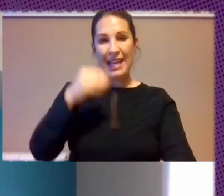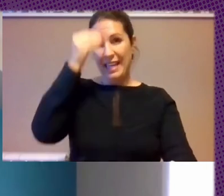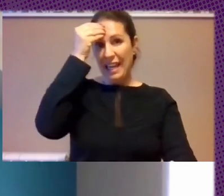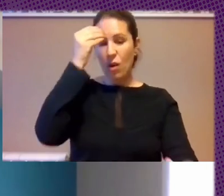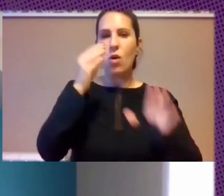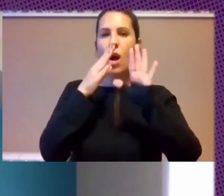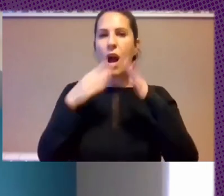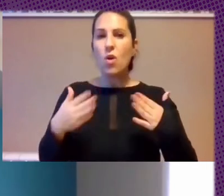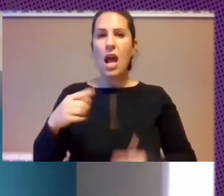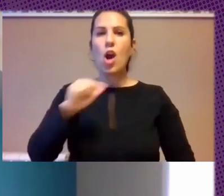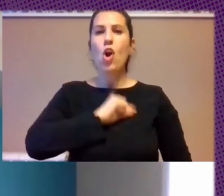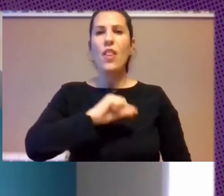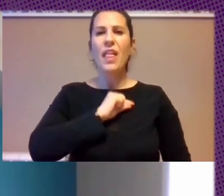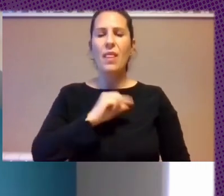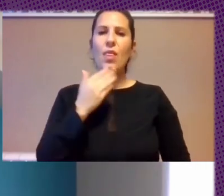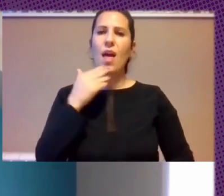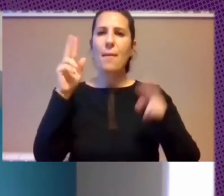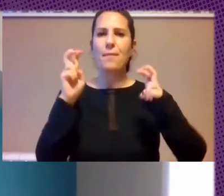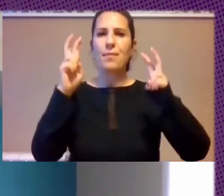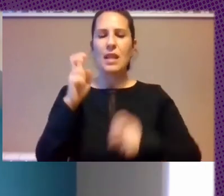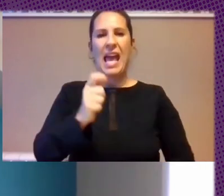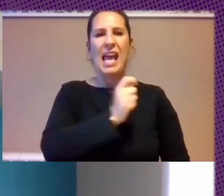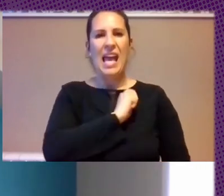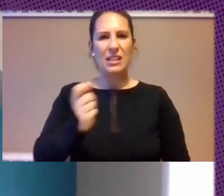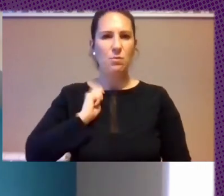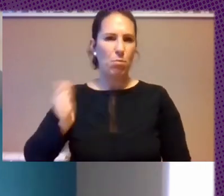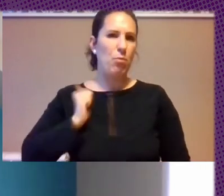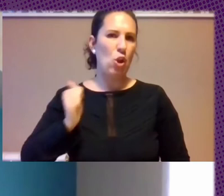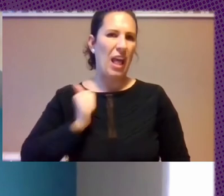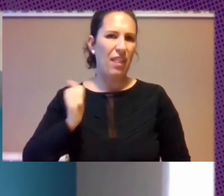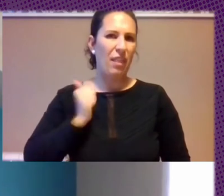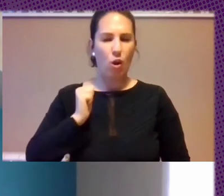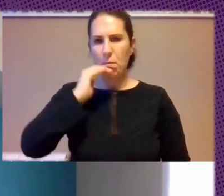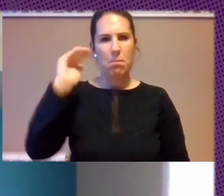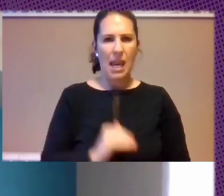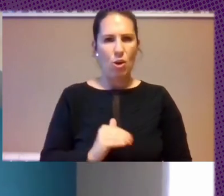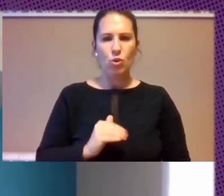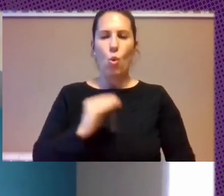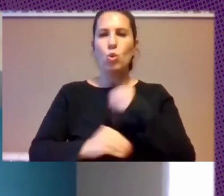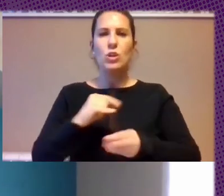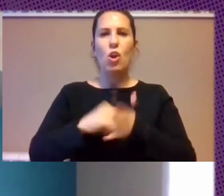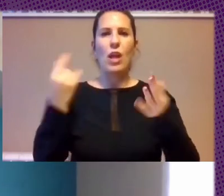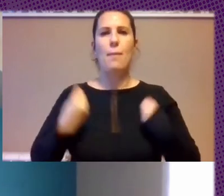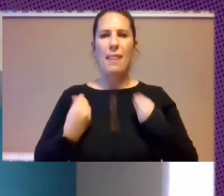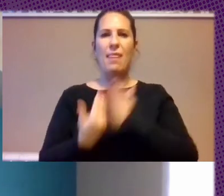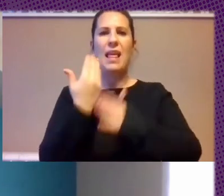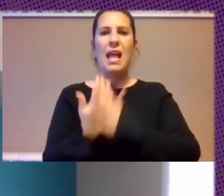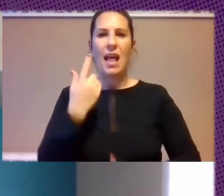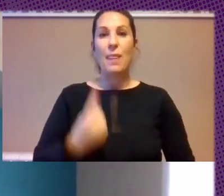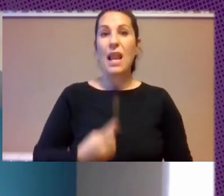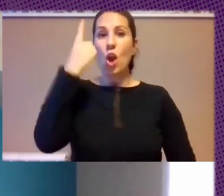Conciencia De La Explotación Y Mucha Más Dependencia De La Tecnología En La Vida Diaria De Alguien En El Norte Global